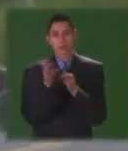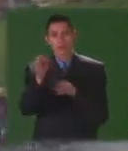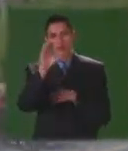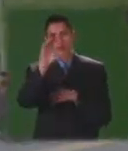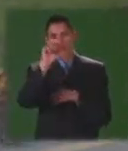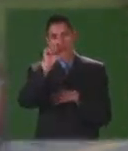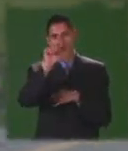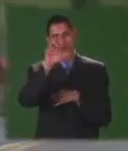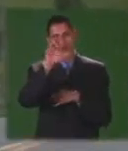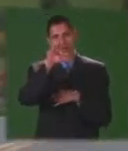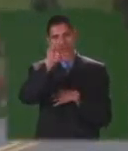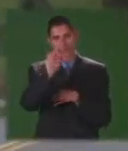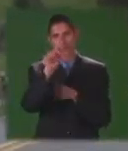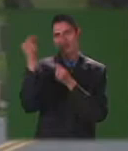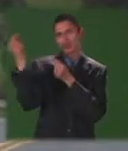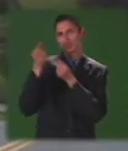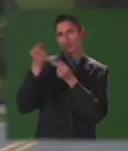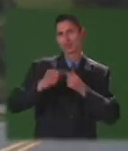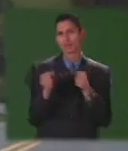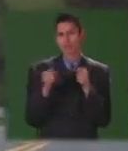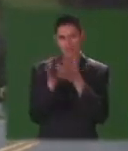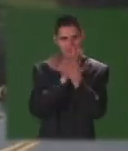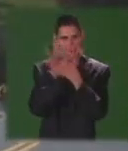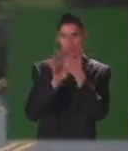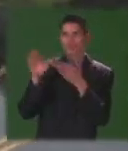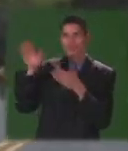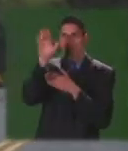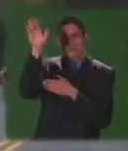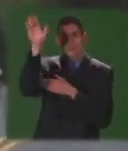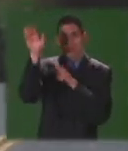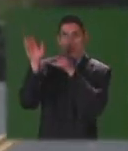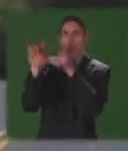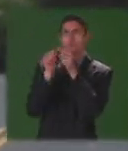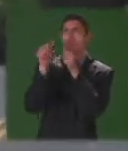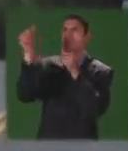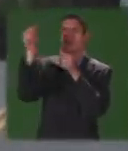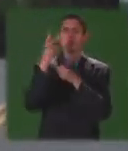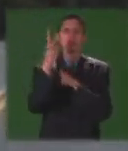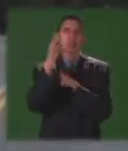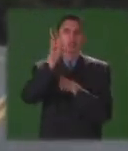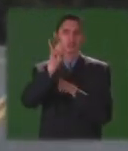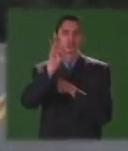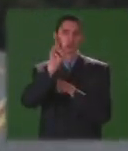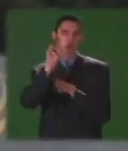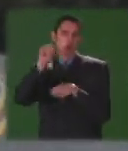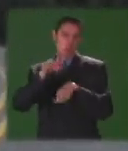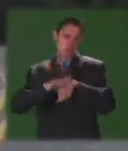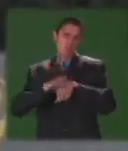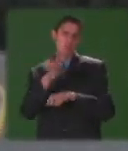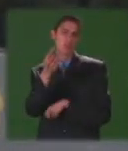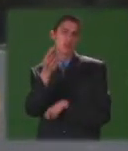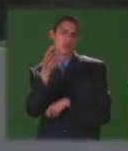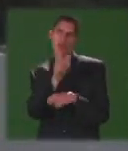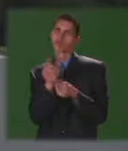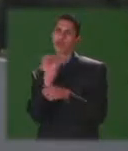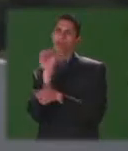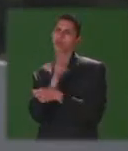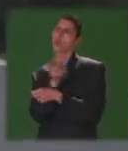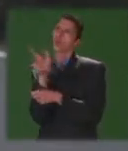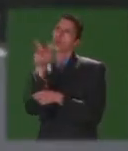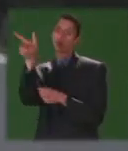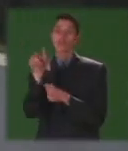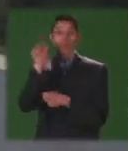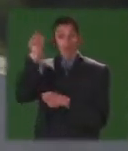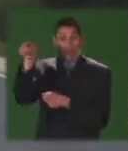Bogotá saliendo por el nororiente tan solo a 28 kilómetros de distancia unos 30 minutos en carro Aquí los niños